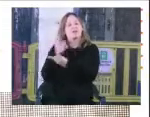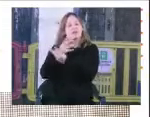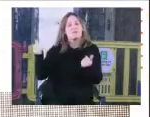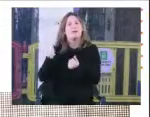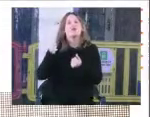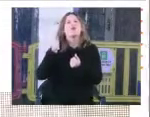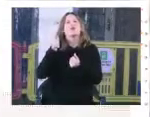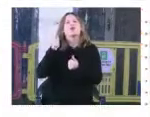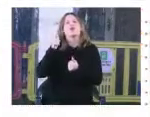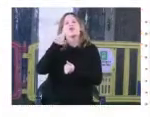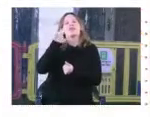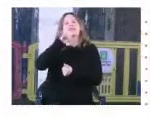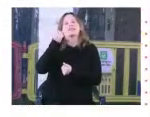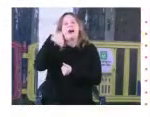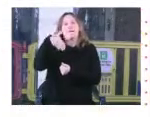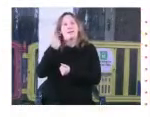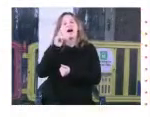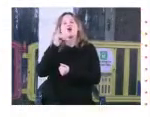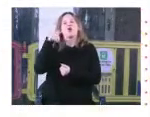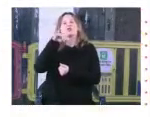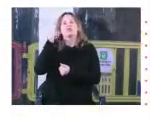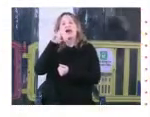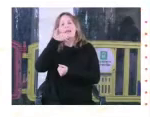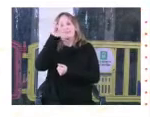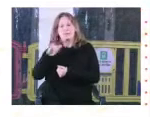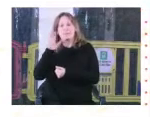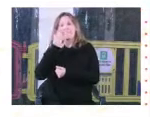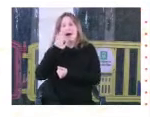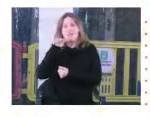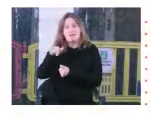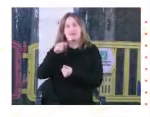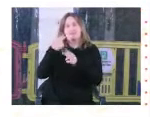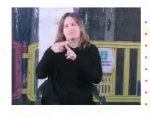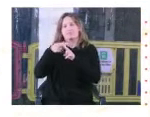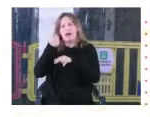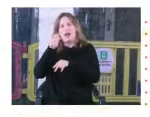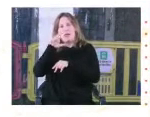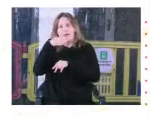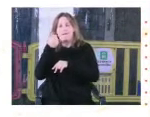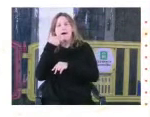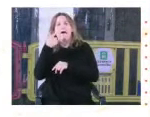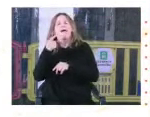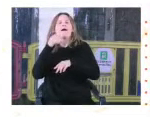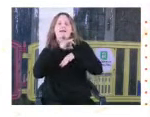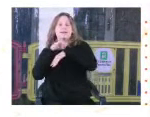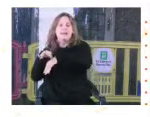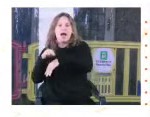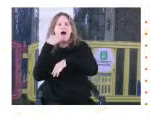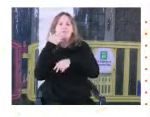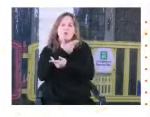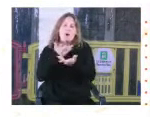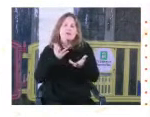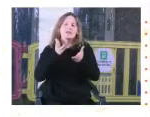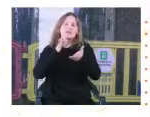Lezama González. La audio guía consiste en un mapeo de diferentes sitios de memoria y resistencia vinculados a la dictadura,